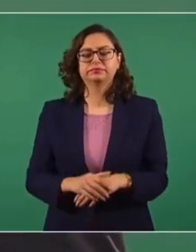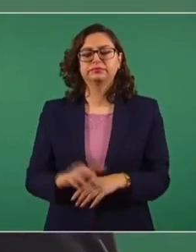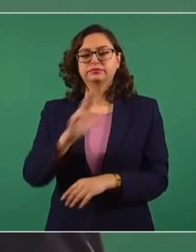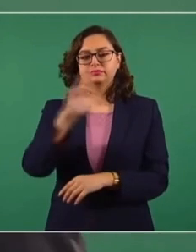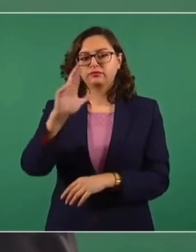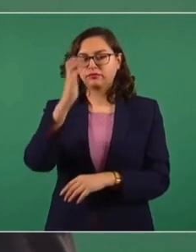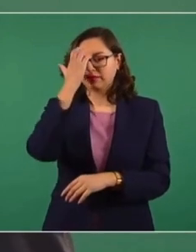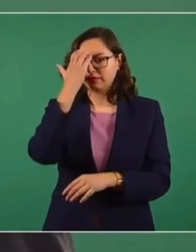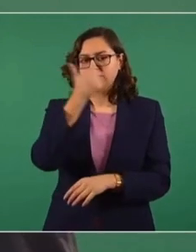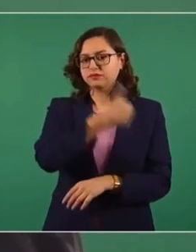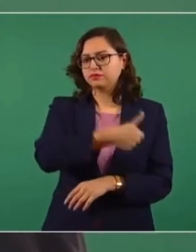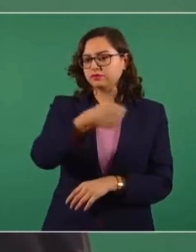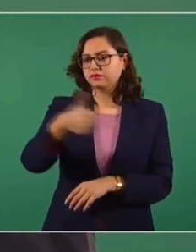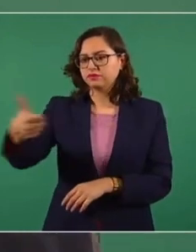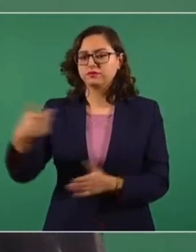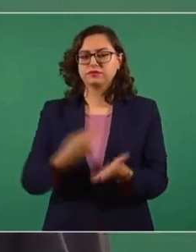reconocimiento a cada uno.